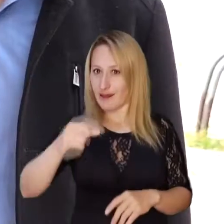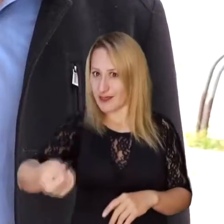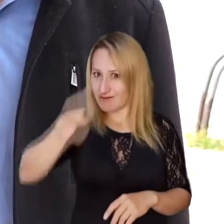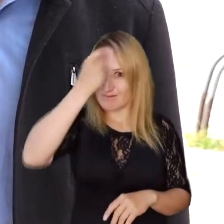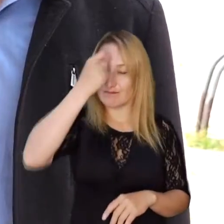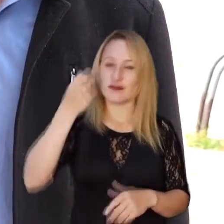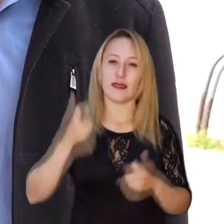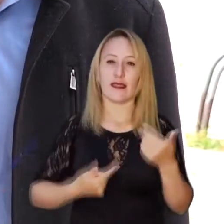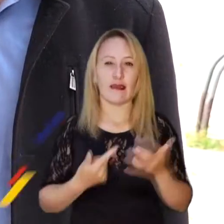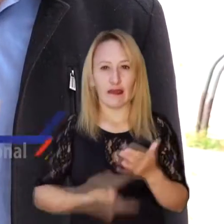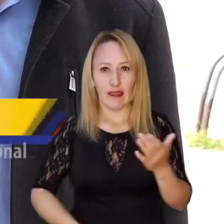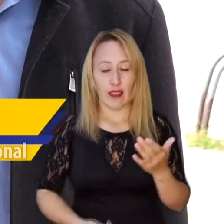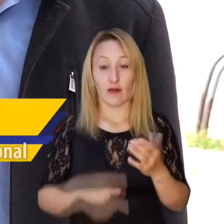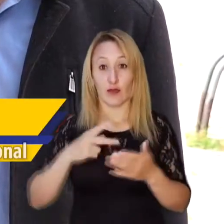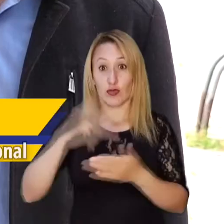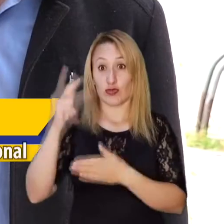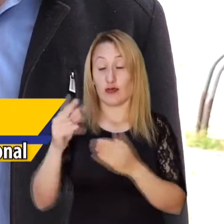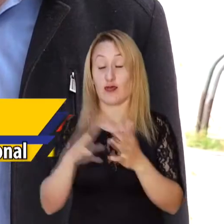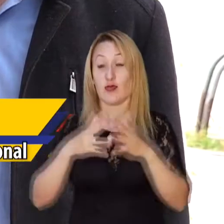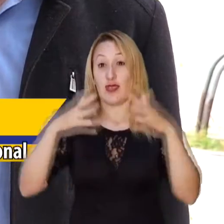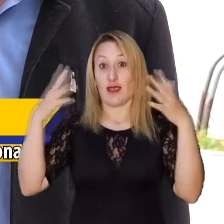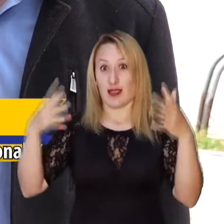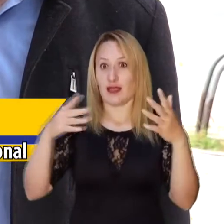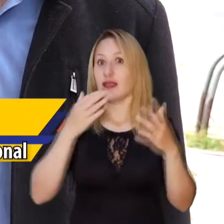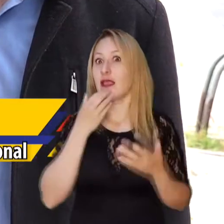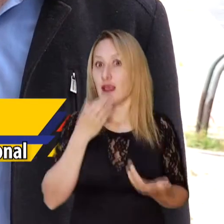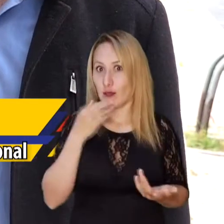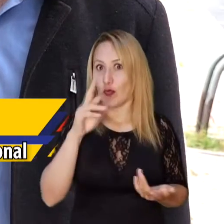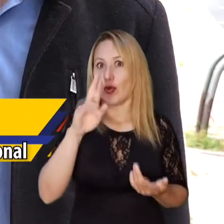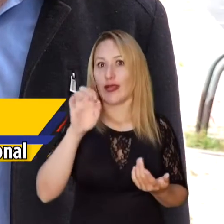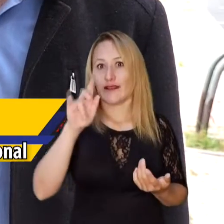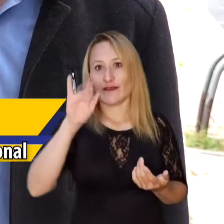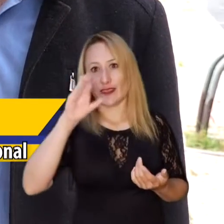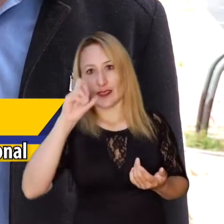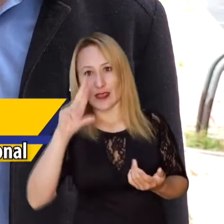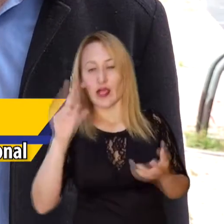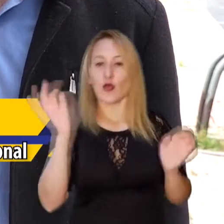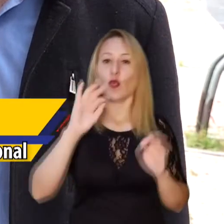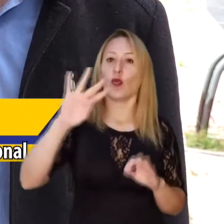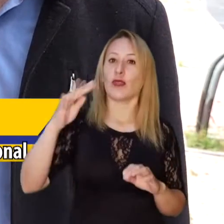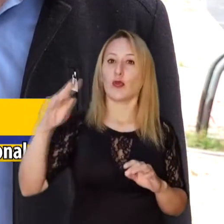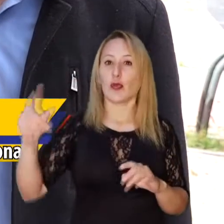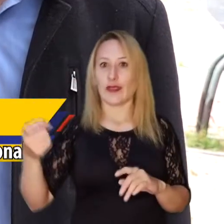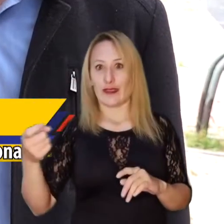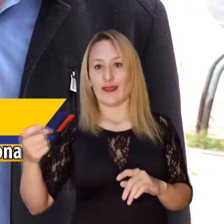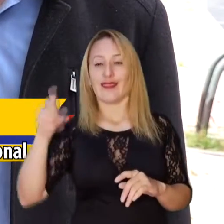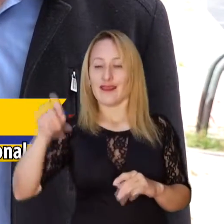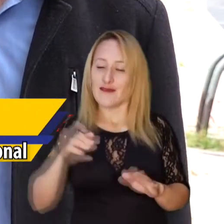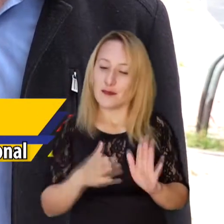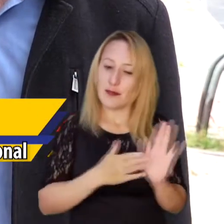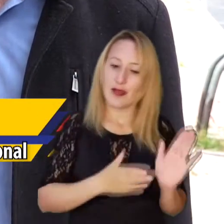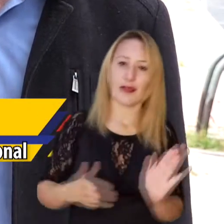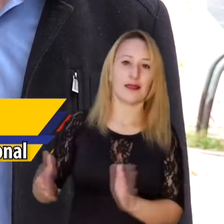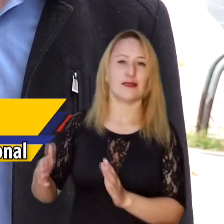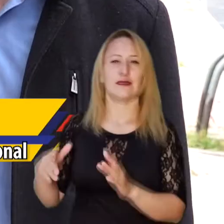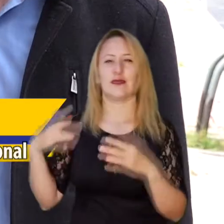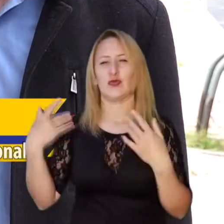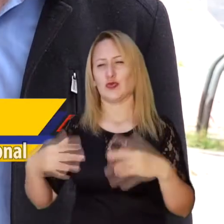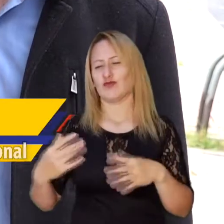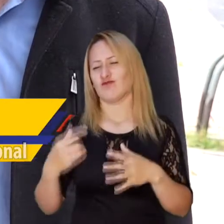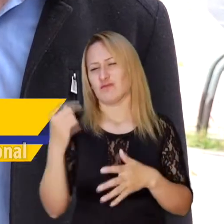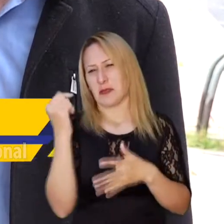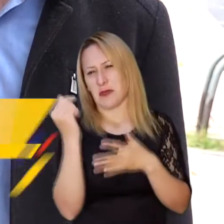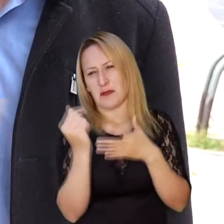Es que los grandes proyectos de infraestructura o de gran envergadura como Reficar o las obras 4G requieren una planeación